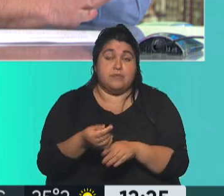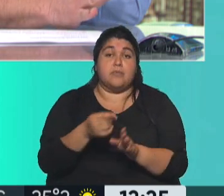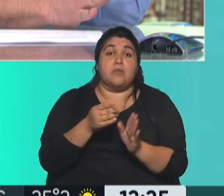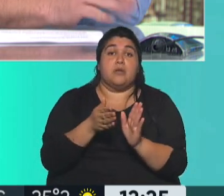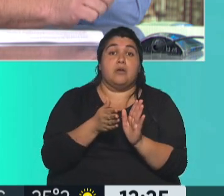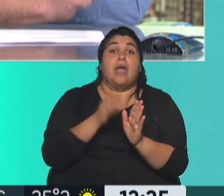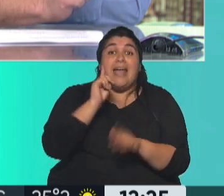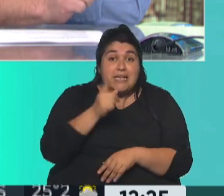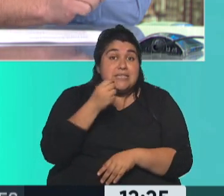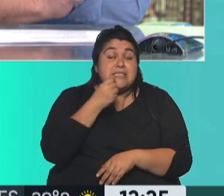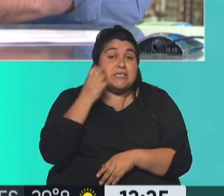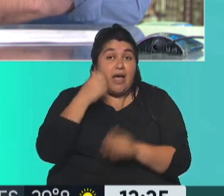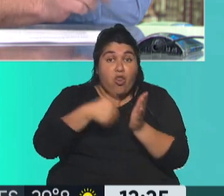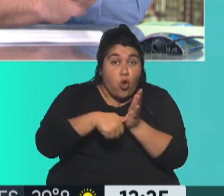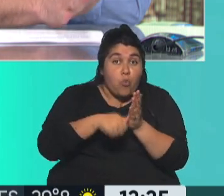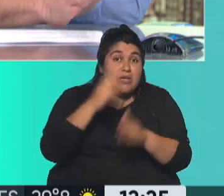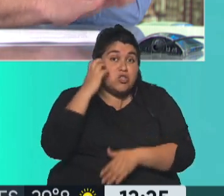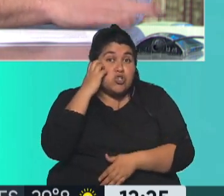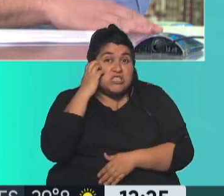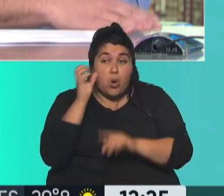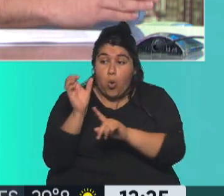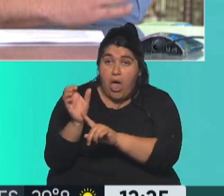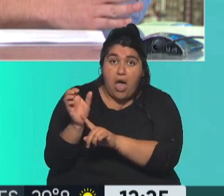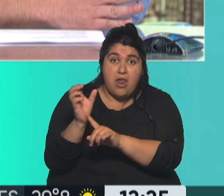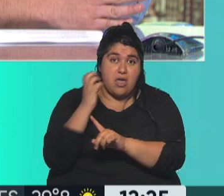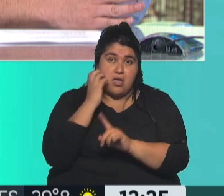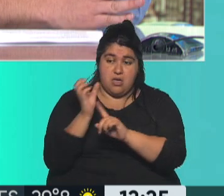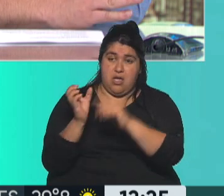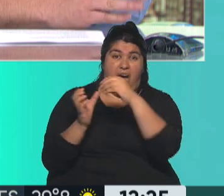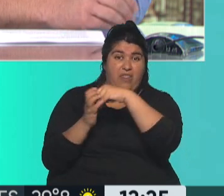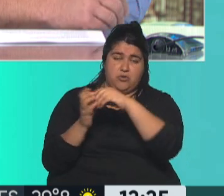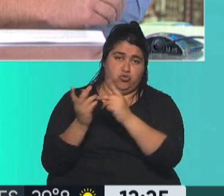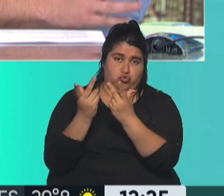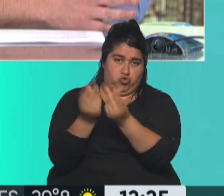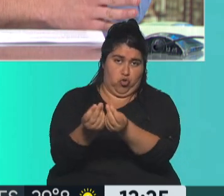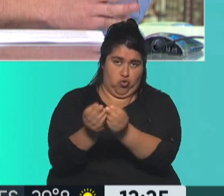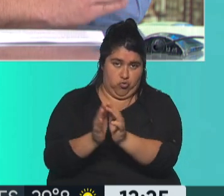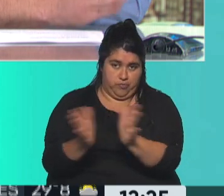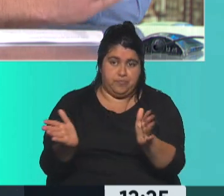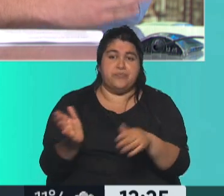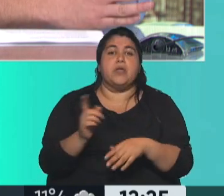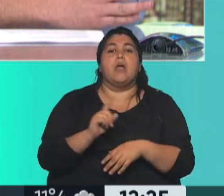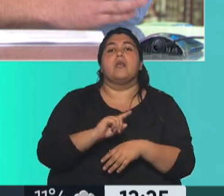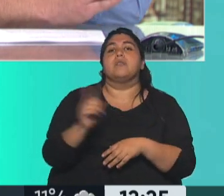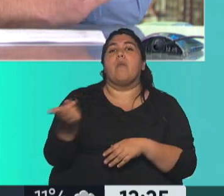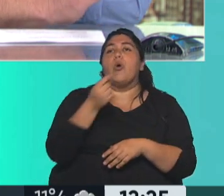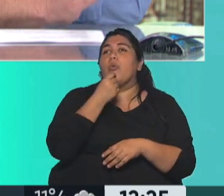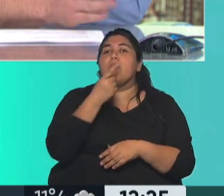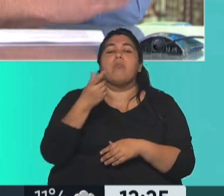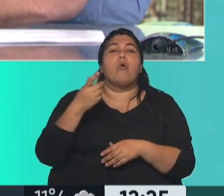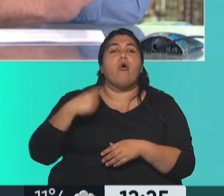celular. Tiene que ir, un DNI físico. Tampoco podés ir a votar con un trámite de extravío,